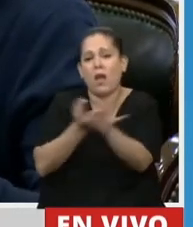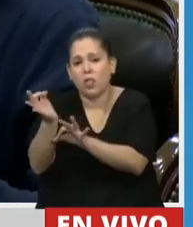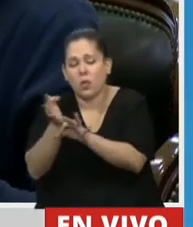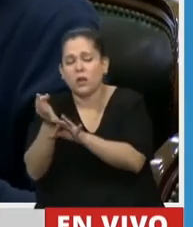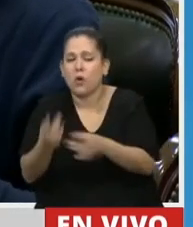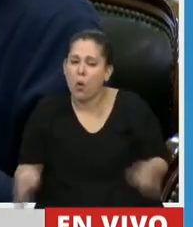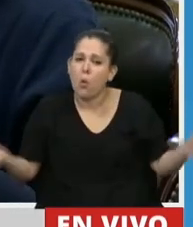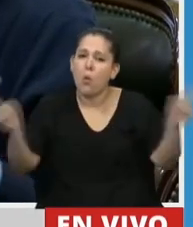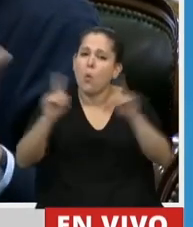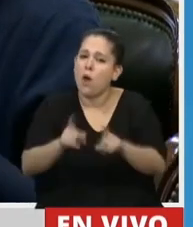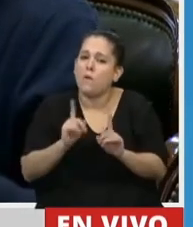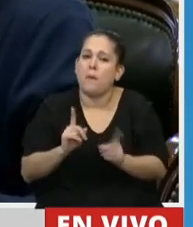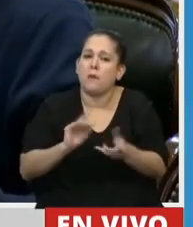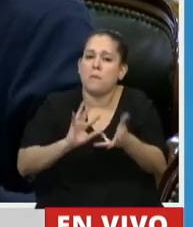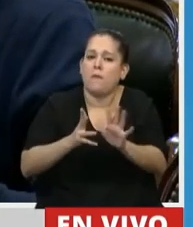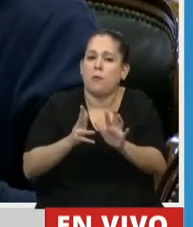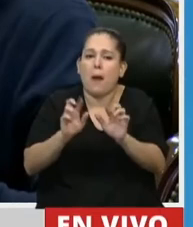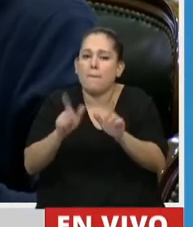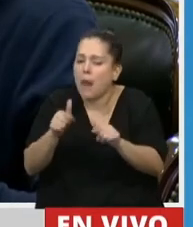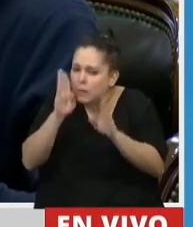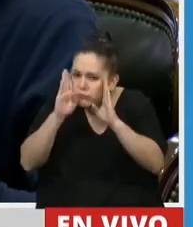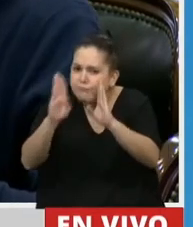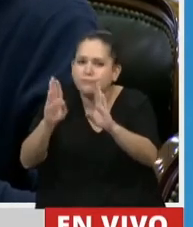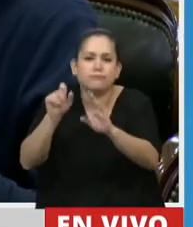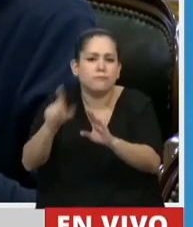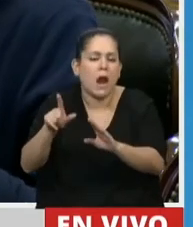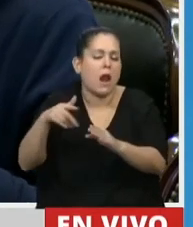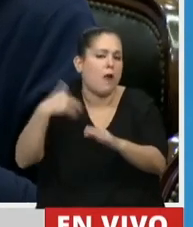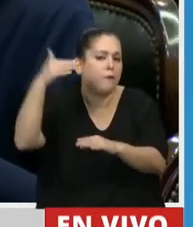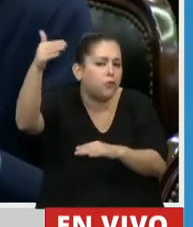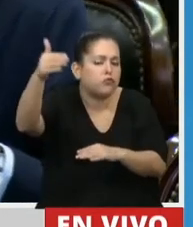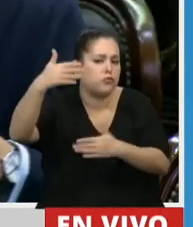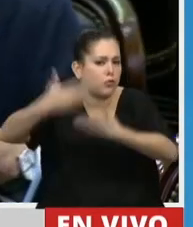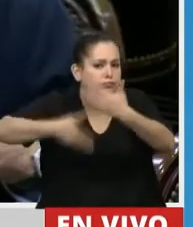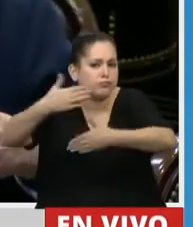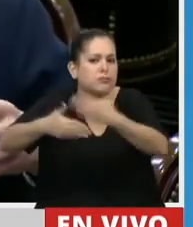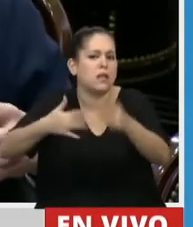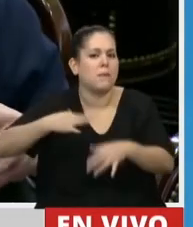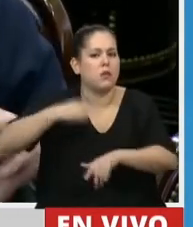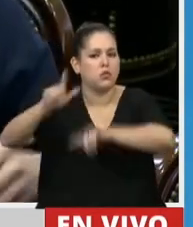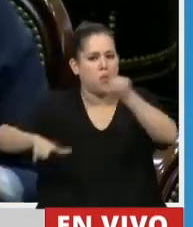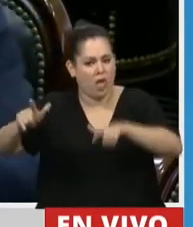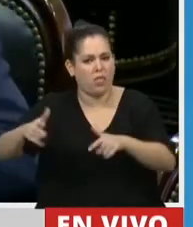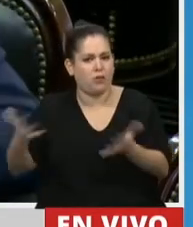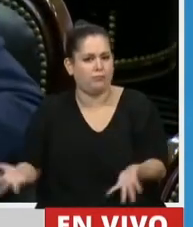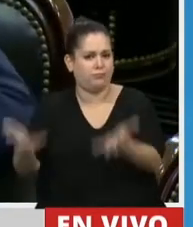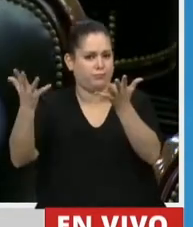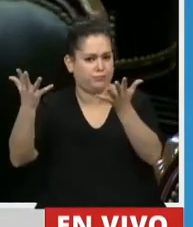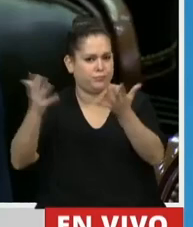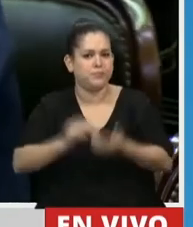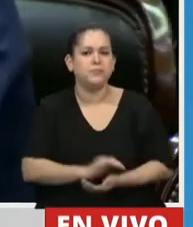convertirse en las políticas centrales para la construcción de nuestro futuro y la construcción de ciudadanías. Muchísimas gracias.